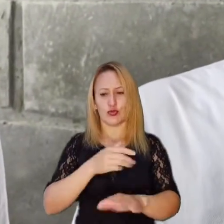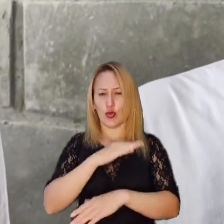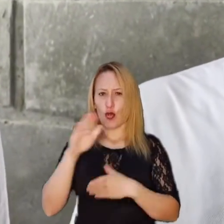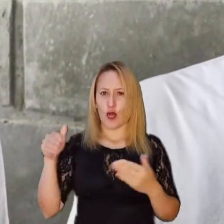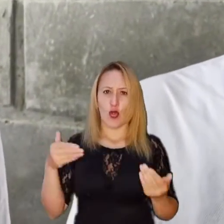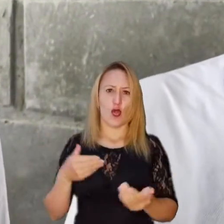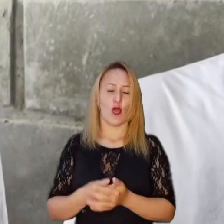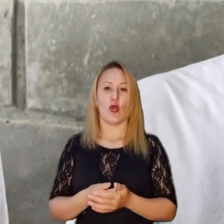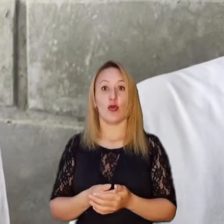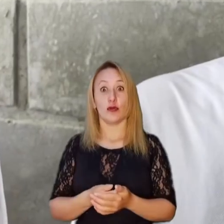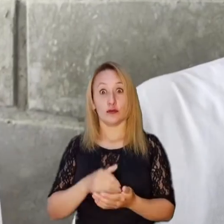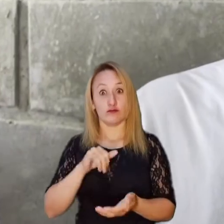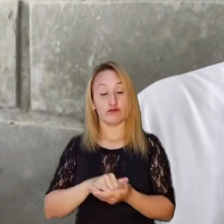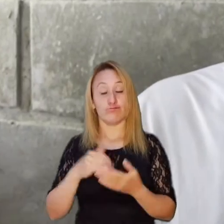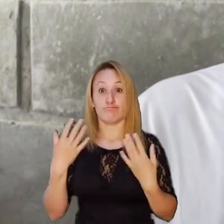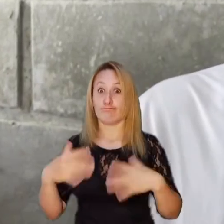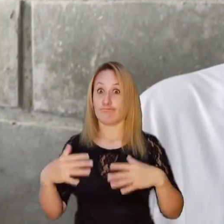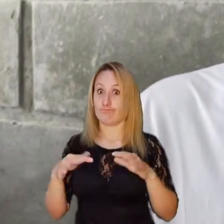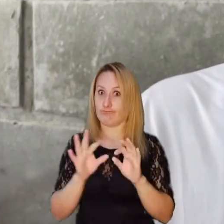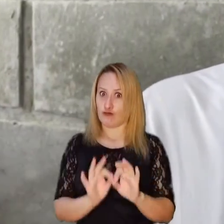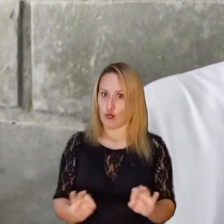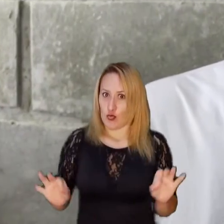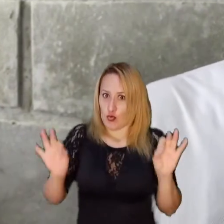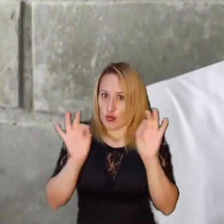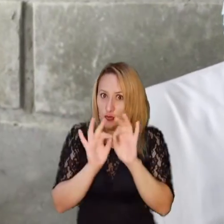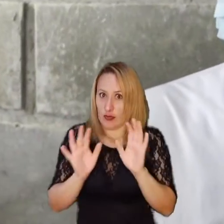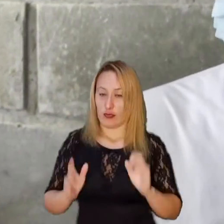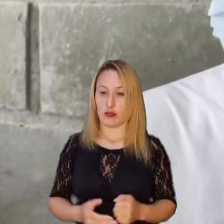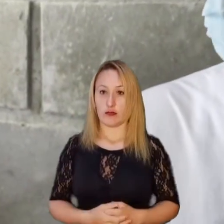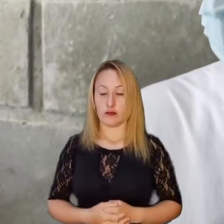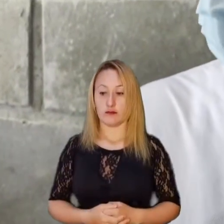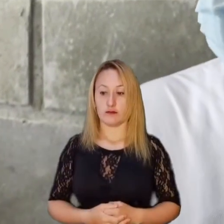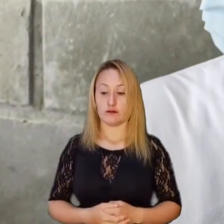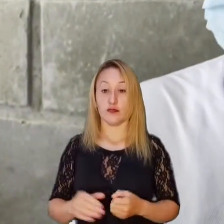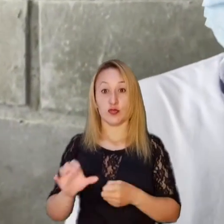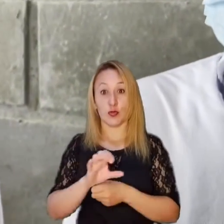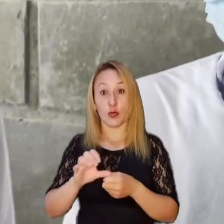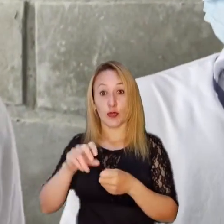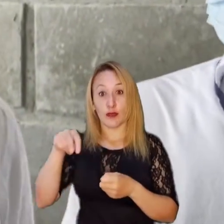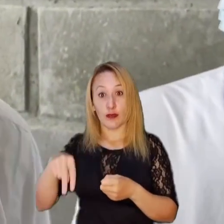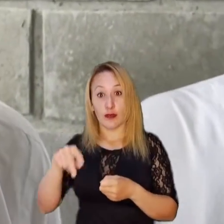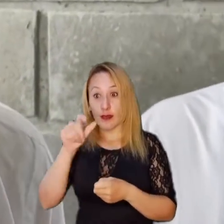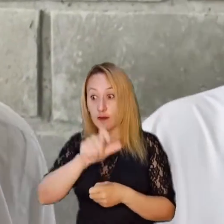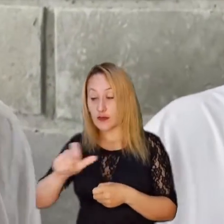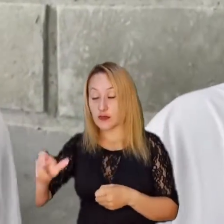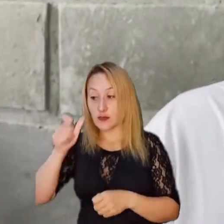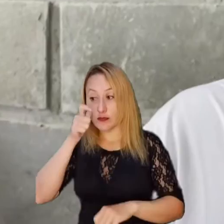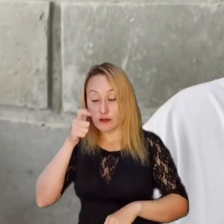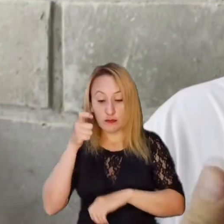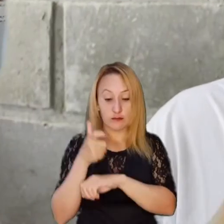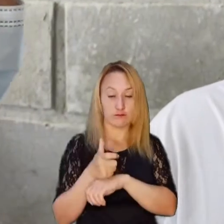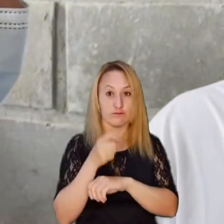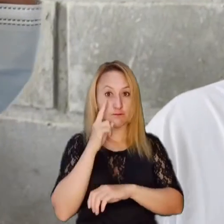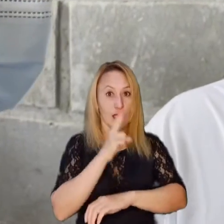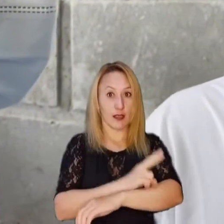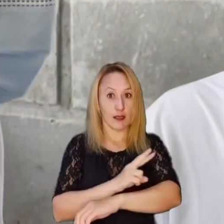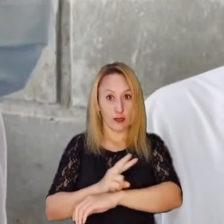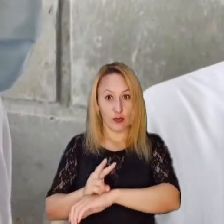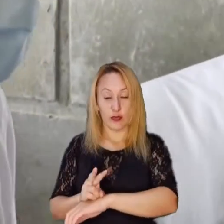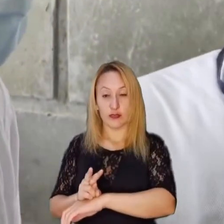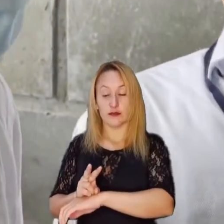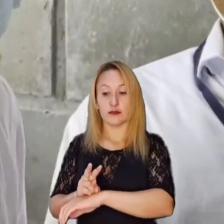todo el empeño. Sobre todo es muy importante que la ciudadanía, nuestros